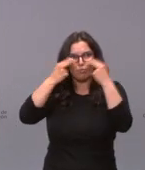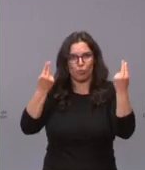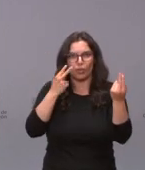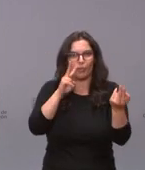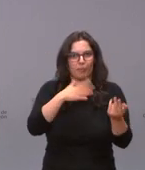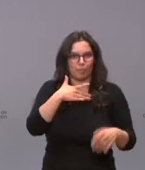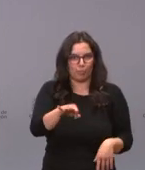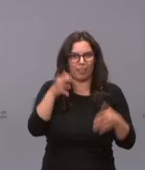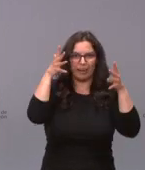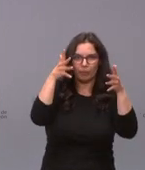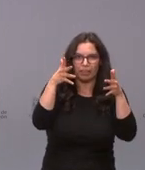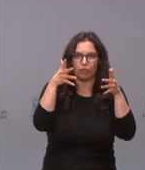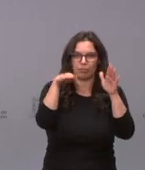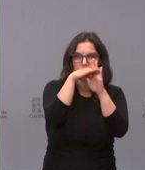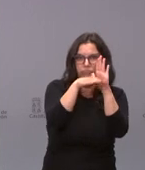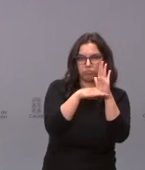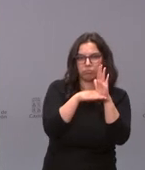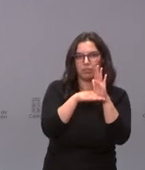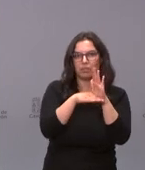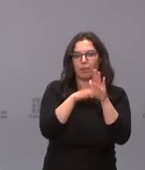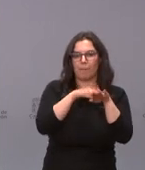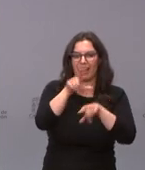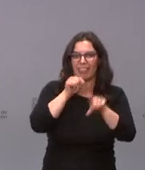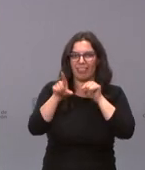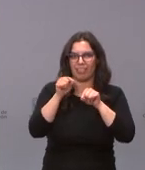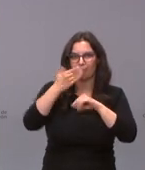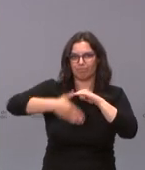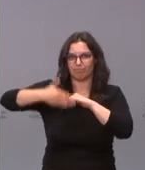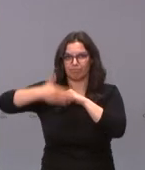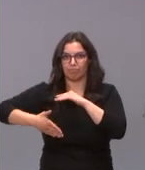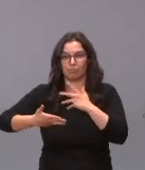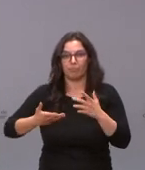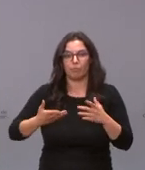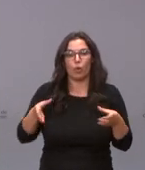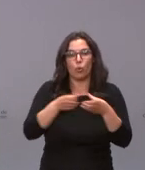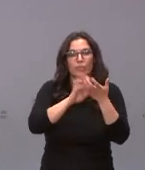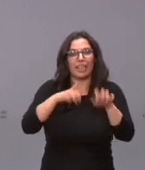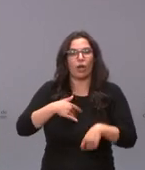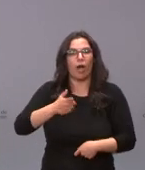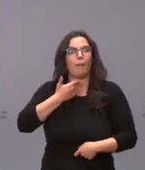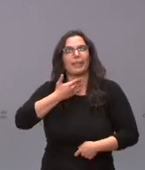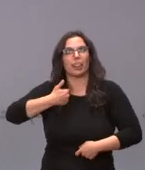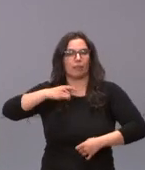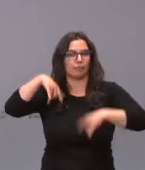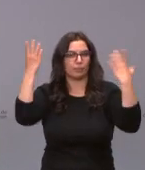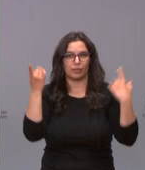esas recomendaciones de los expertos para tomar estas medidas que no toma la Junta de Castilla y León por capricho sino la toma